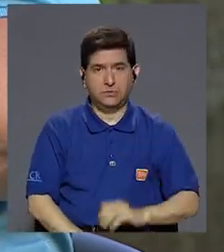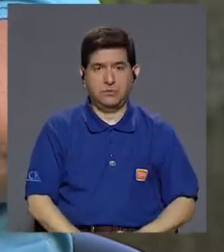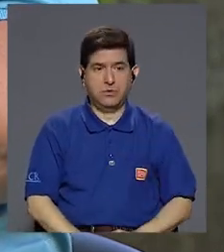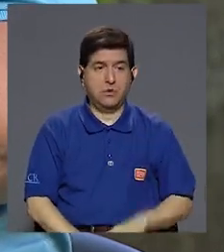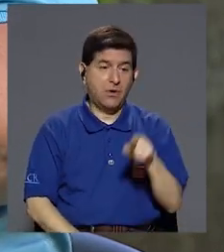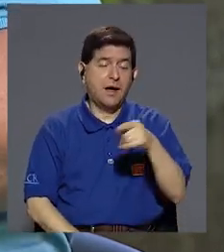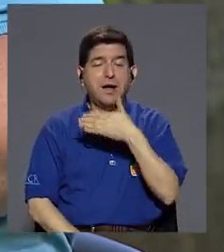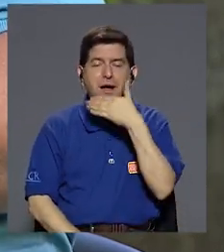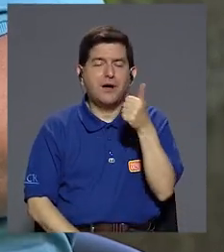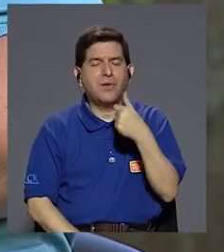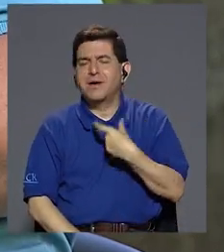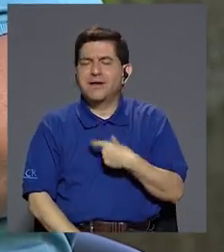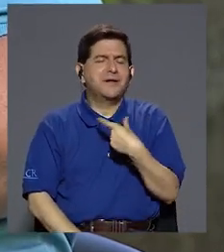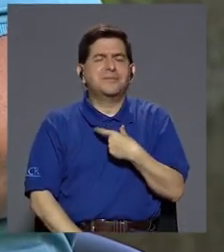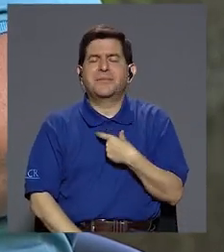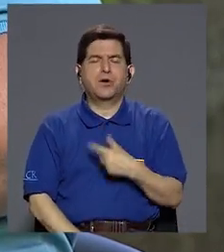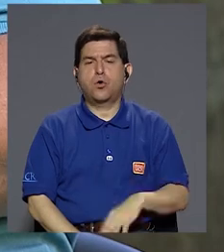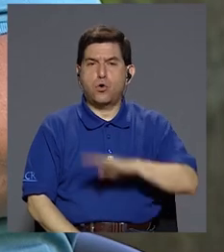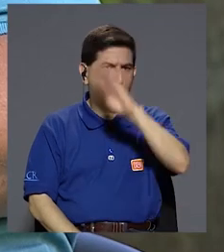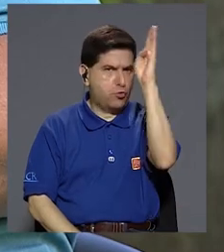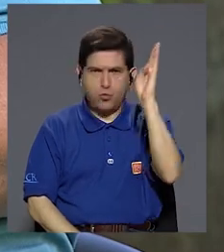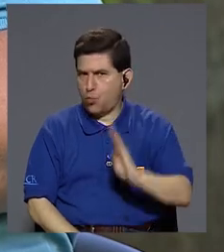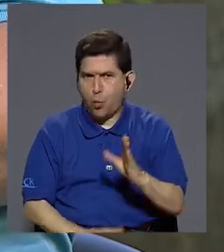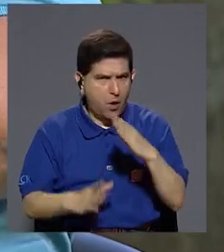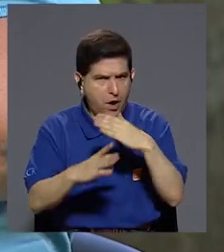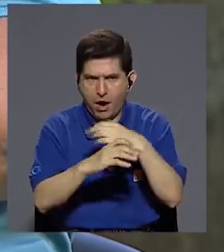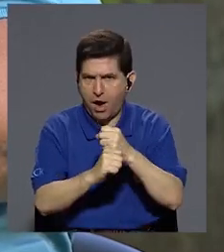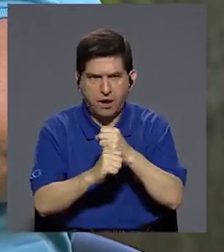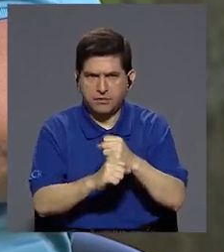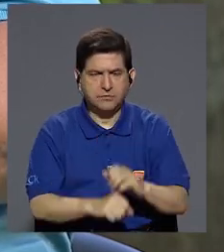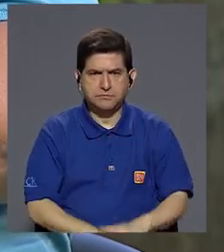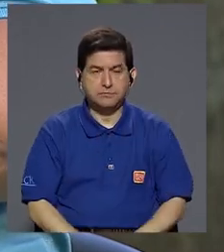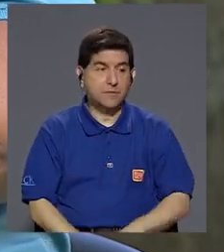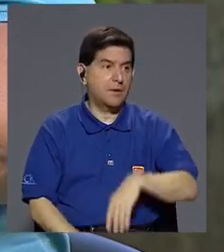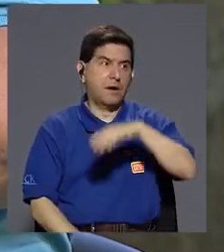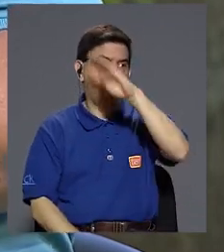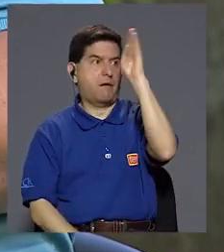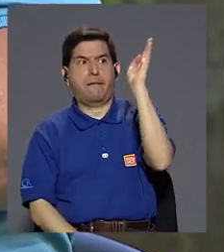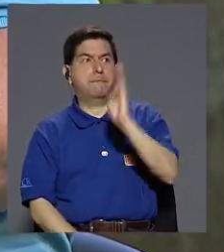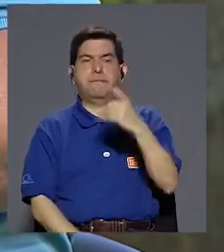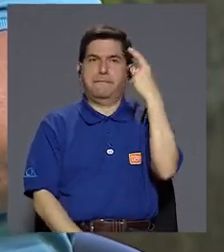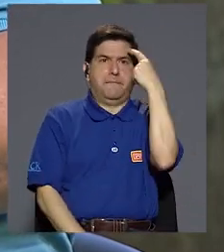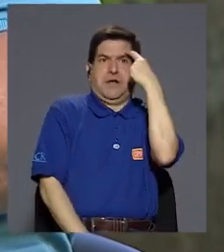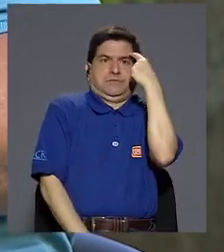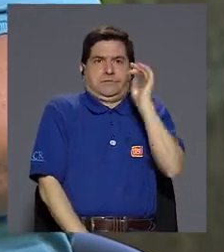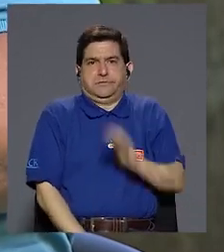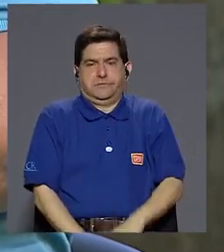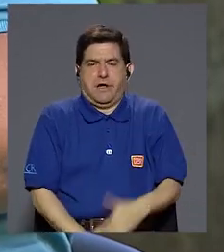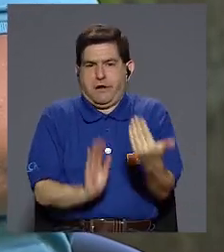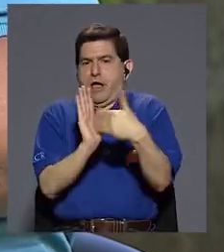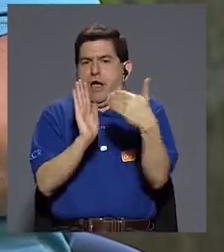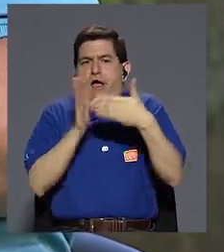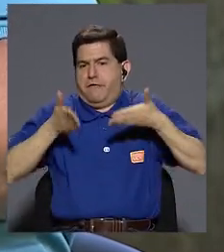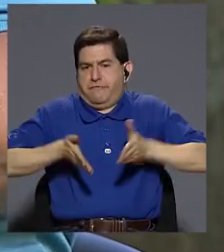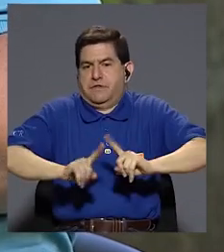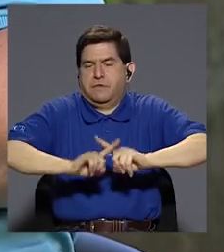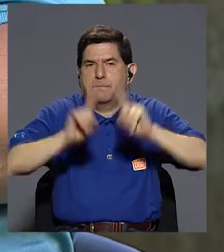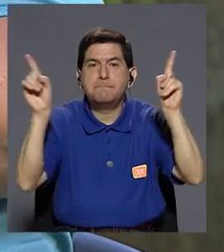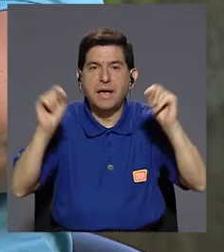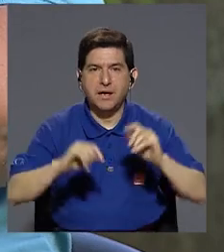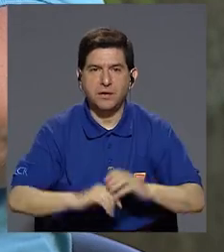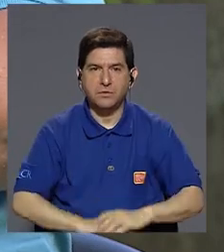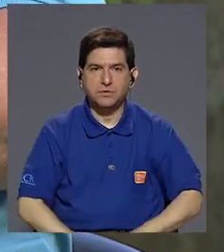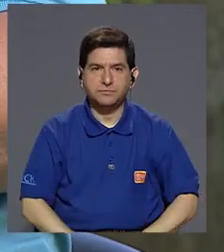lo hace con las mejores intenciones, nunca lo va a hacer, jamás lo va hacer pensando en hacerle daño a su hijo, sin embargo,